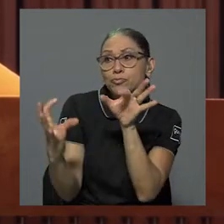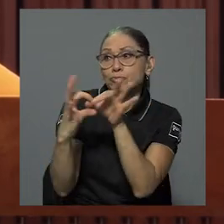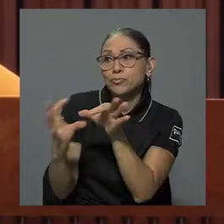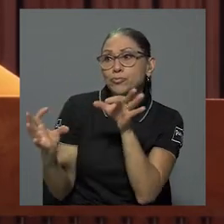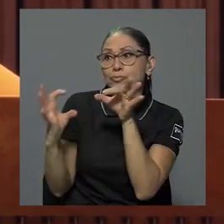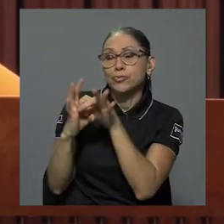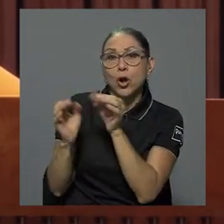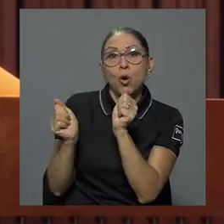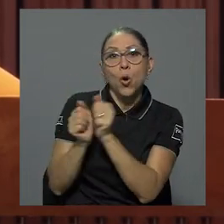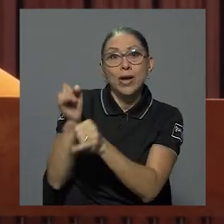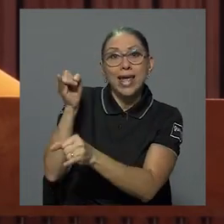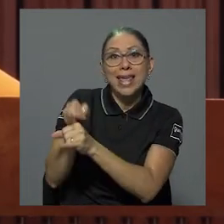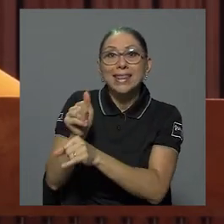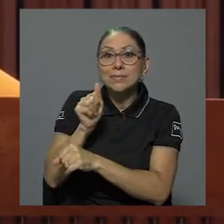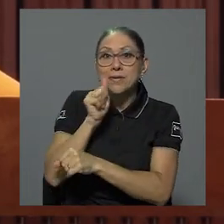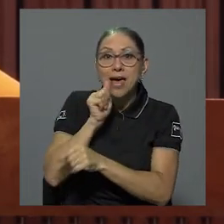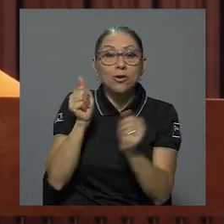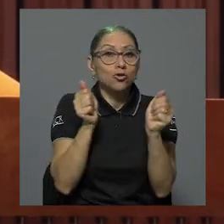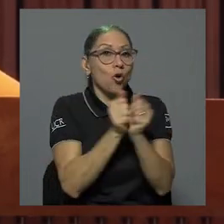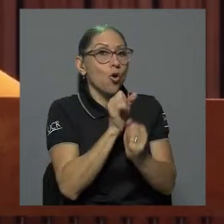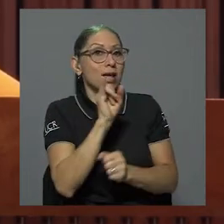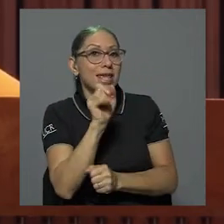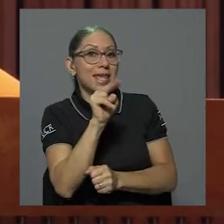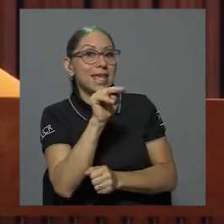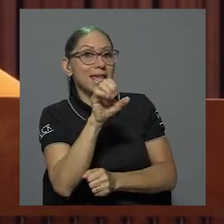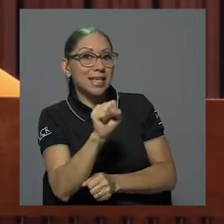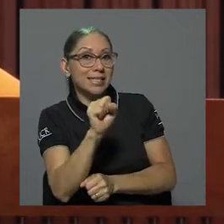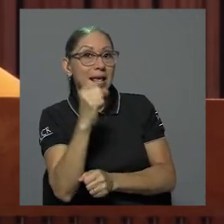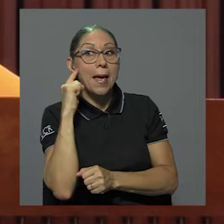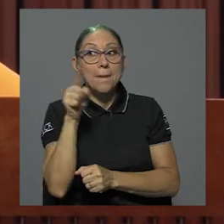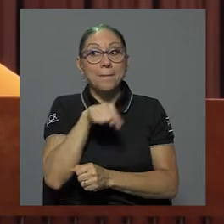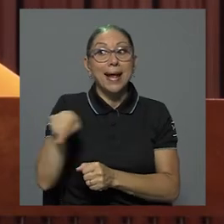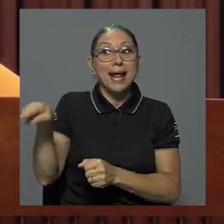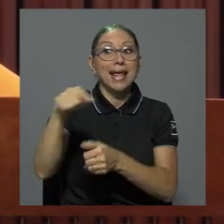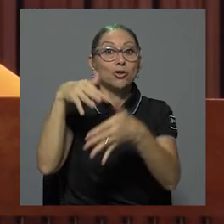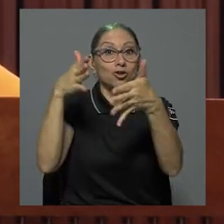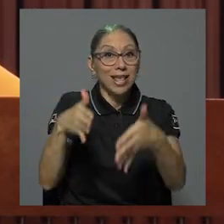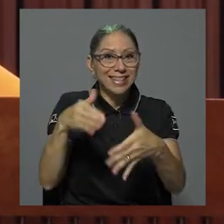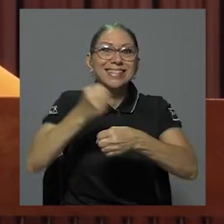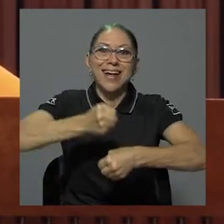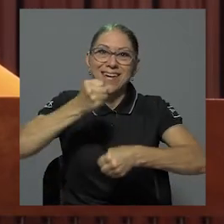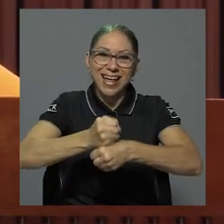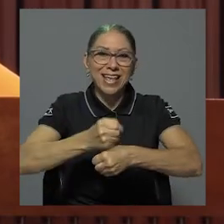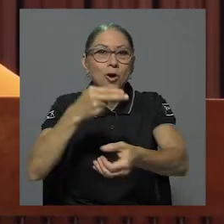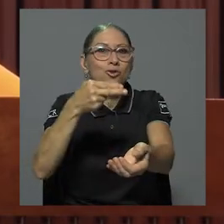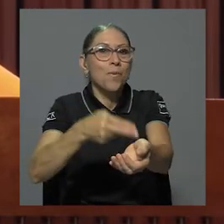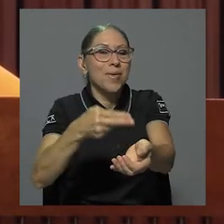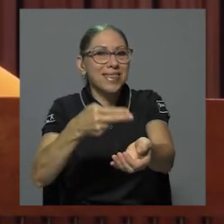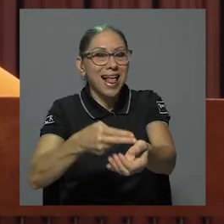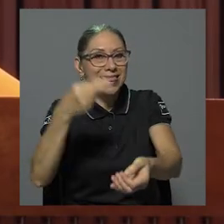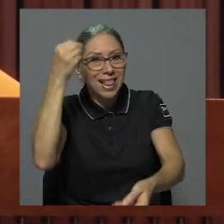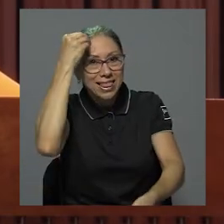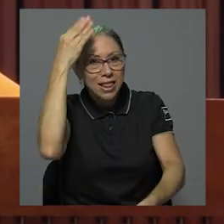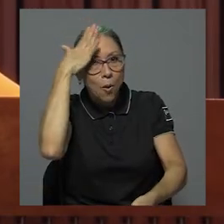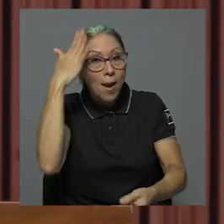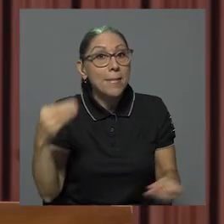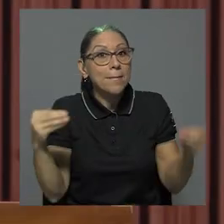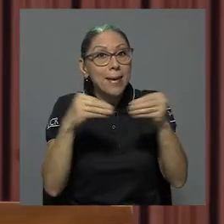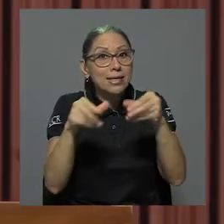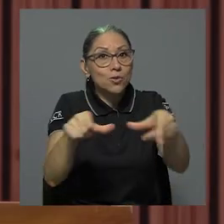privados y con el INSS para que los estudiantes también trabajen en el hospital del trauma y así que los estudiantes tengan más lugares donde puedan trabajar.